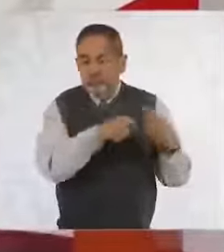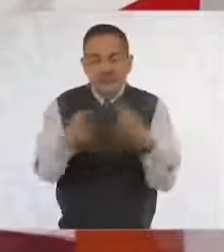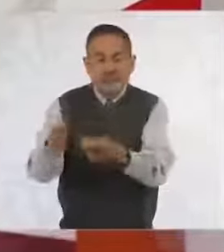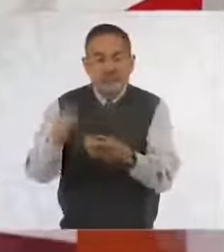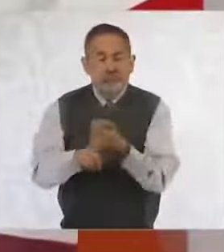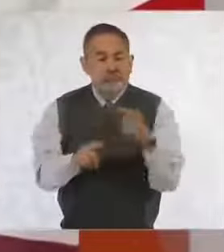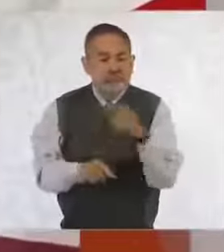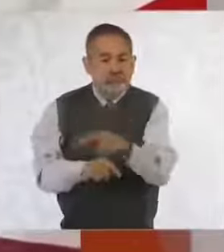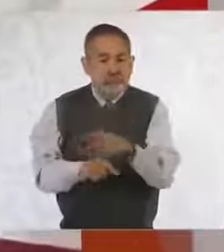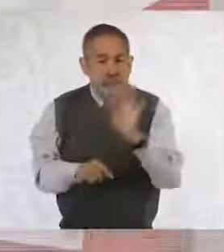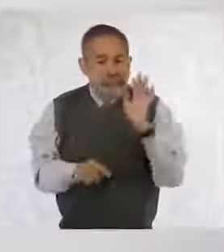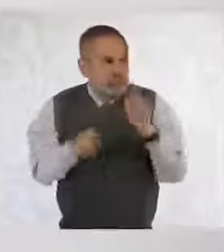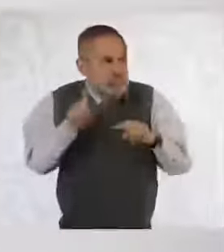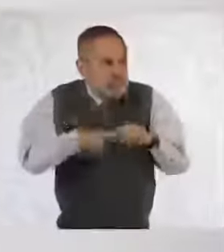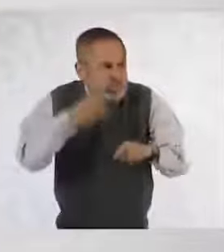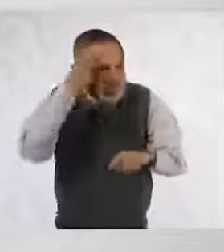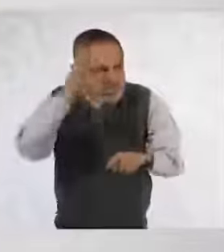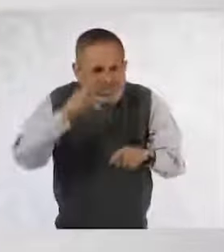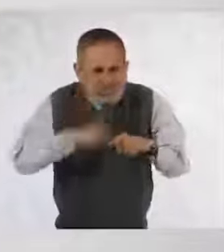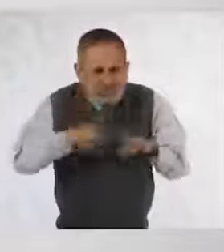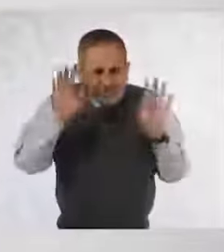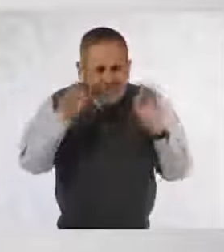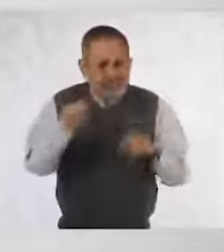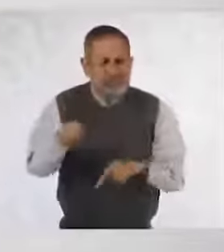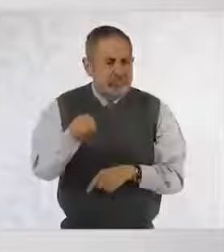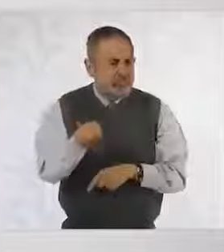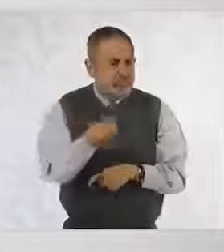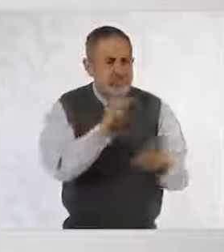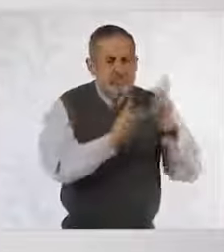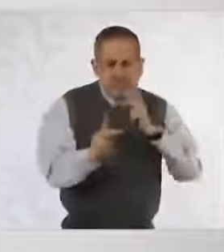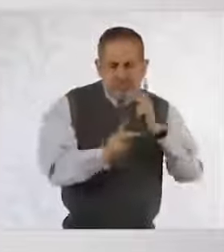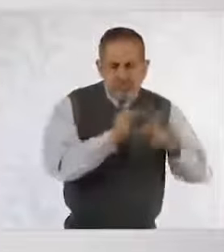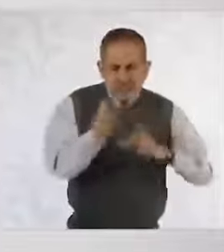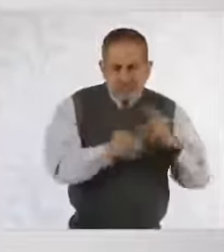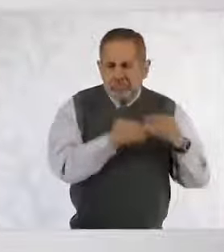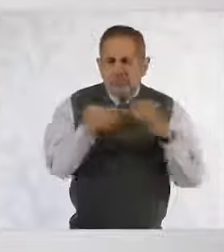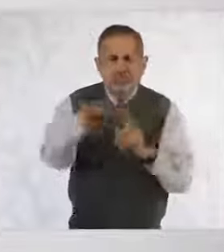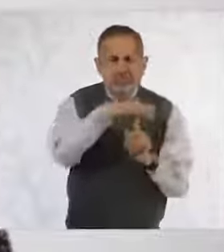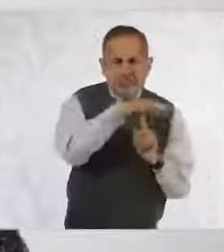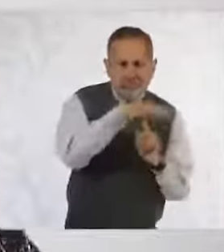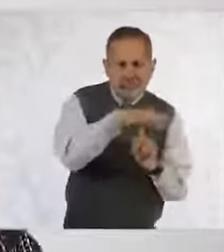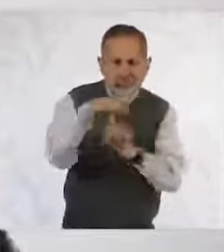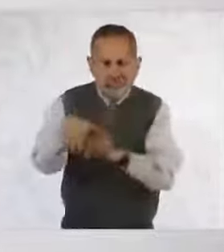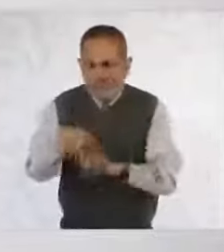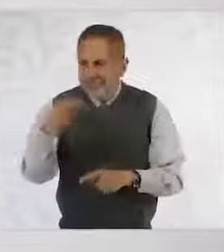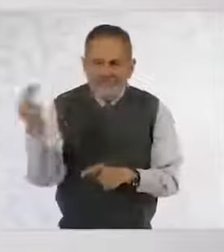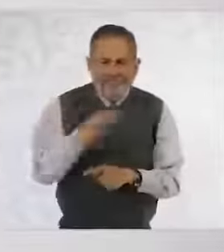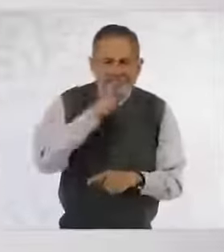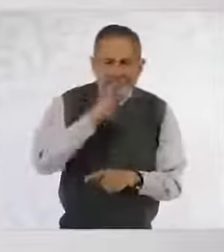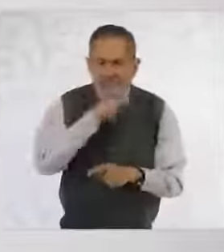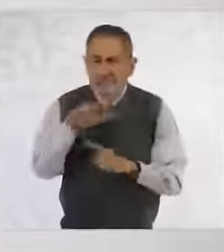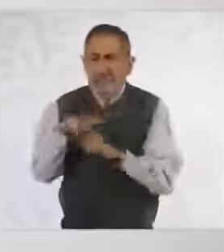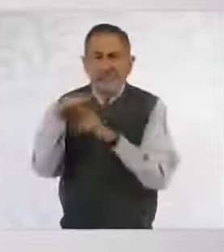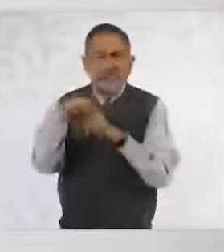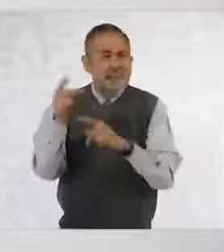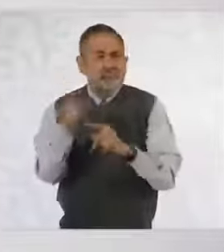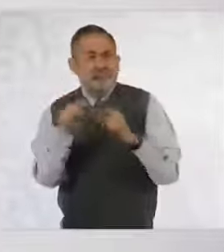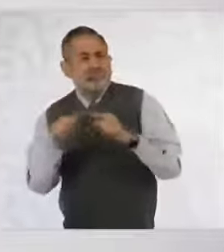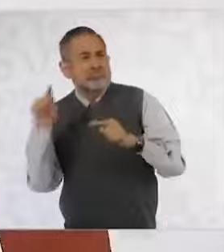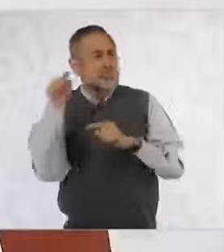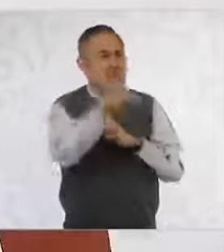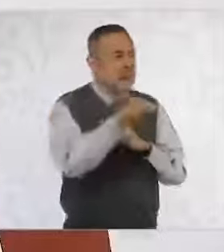bueno, realmente no sé de quién es, que se utilizó en particular por tenerse que mover rápido de un lugar a otro.